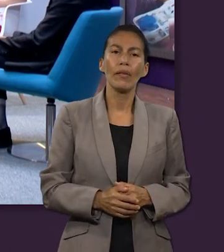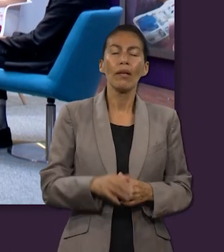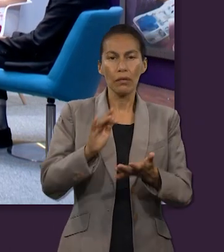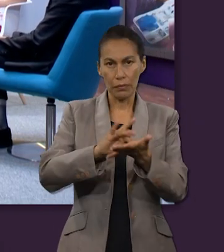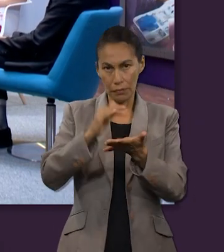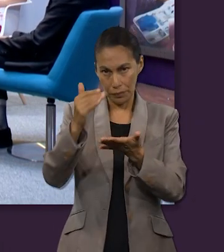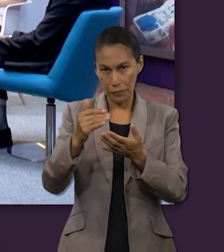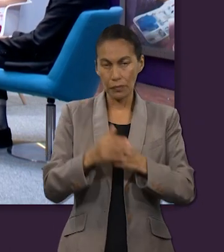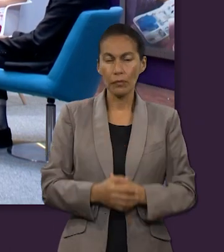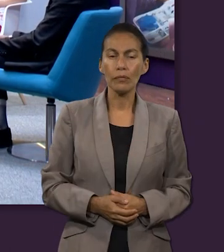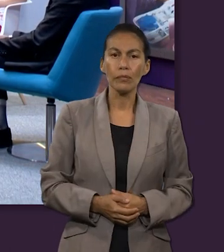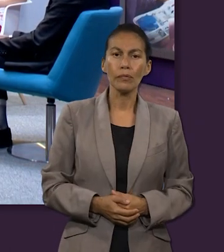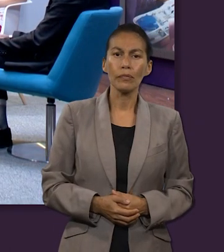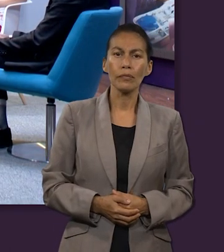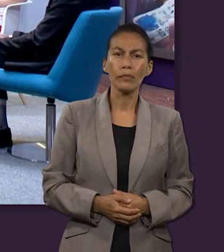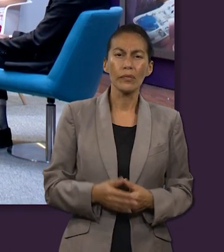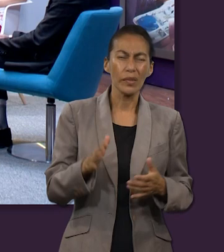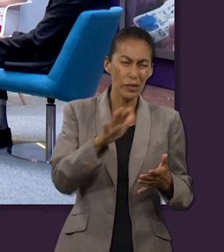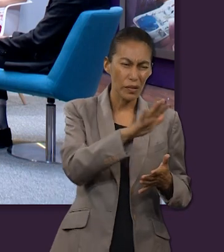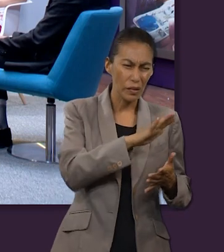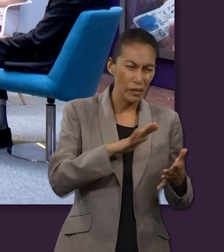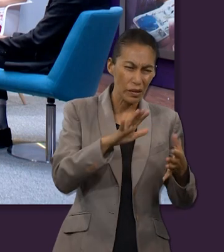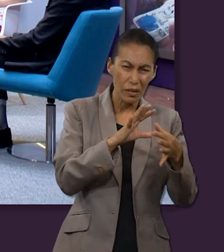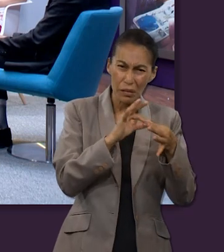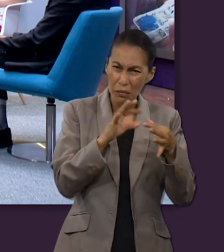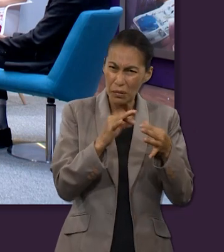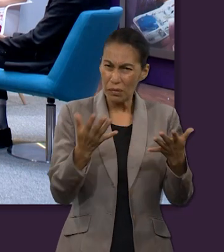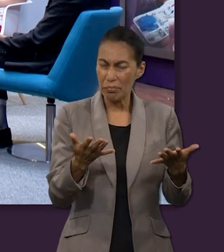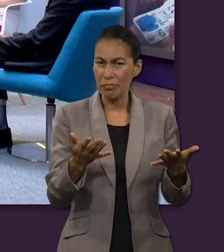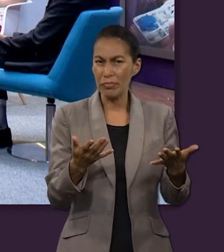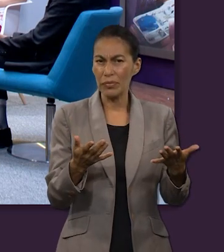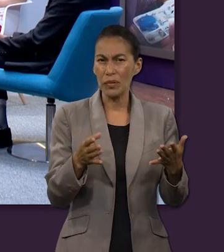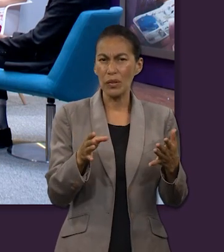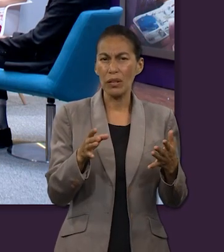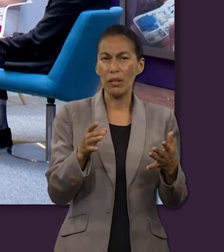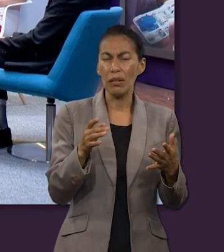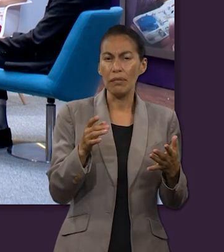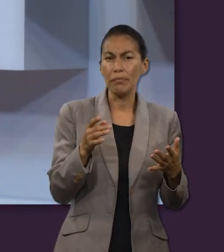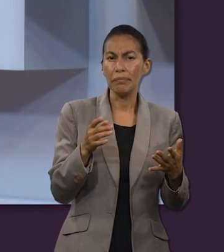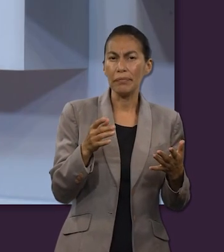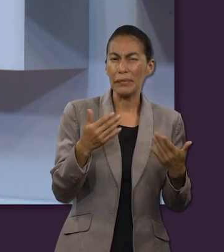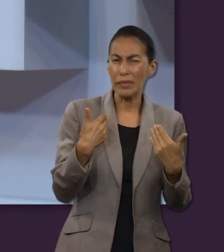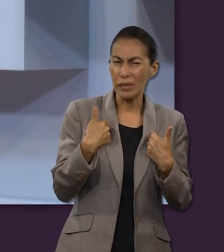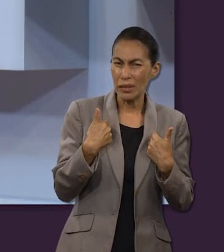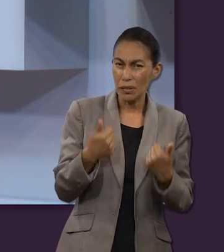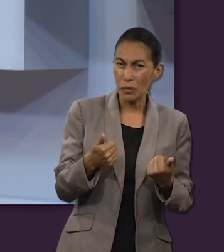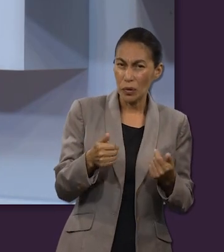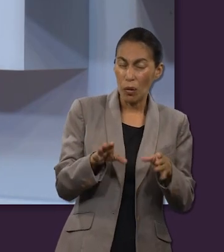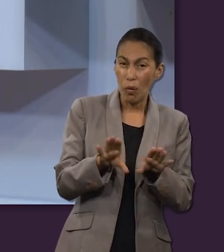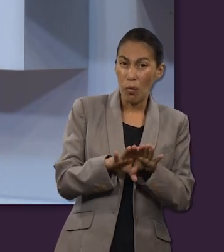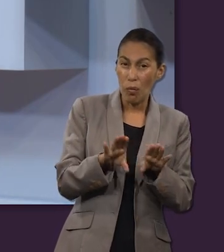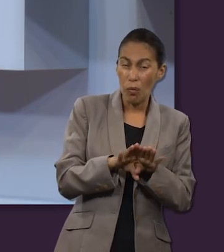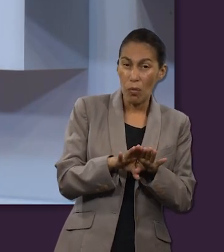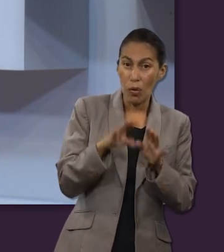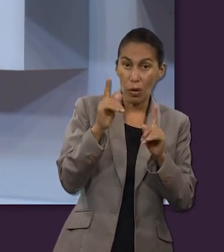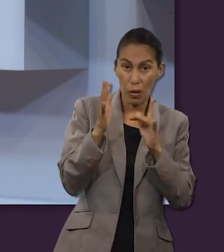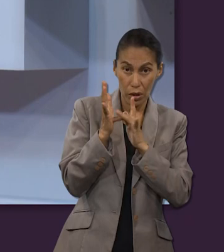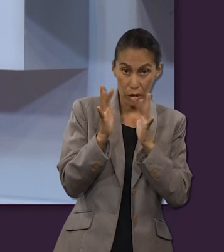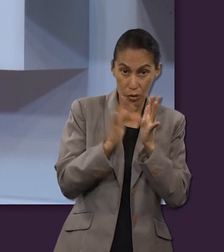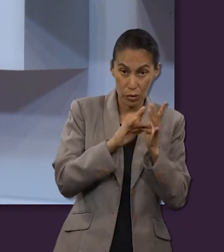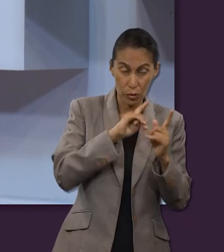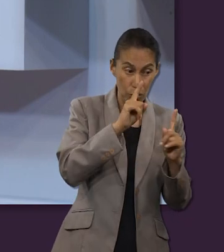terribles. Muchas gracias. En ese contexto, hemos visto quizás muchas